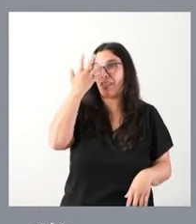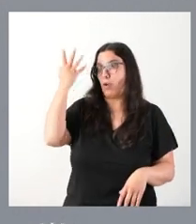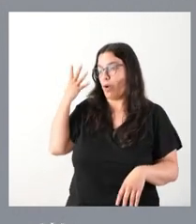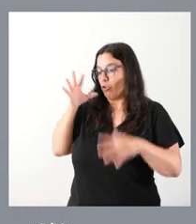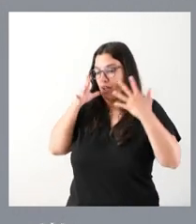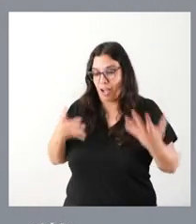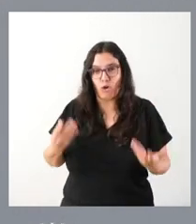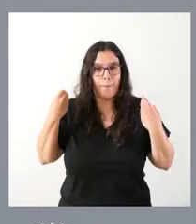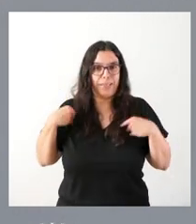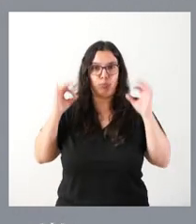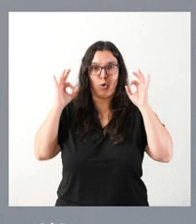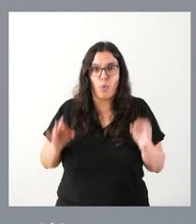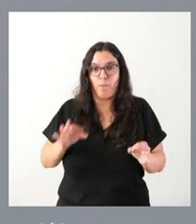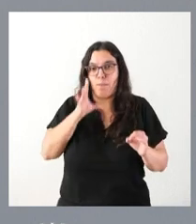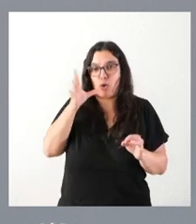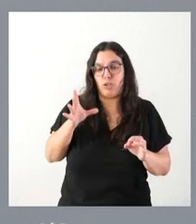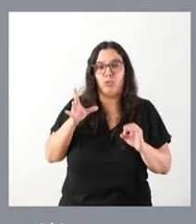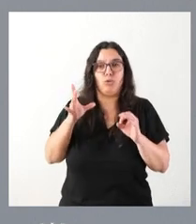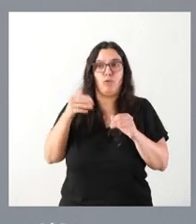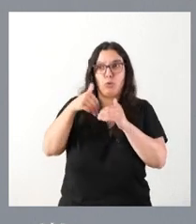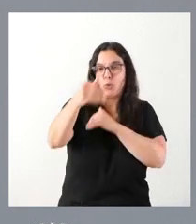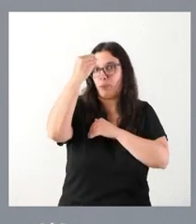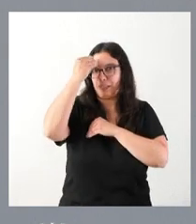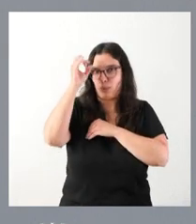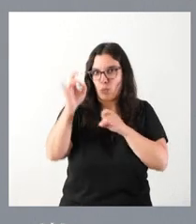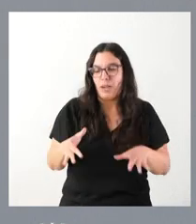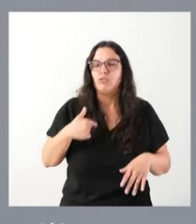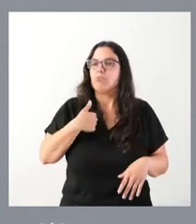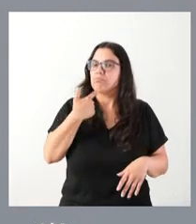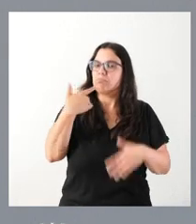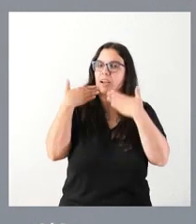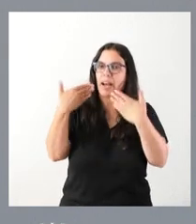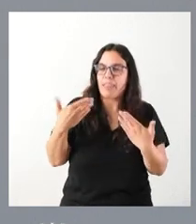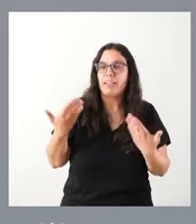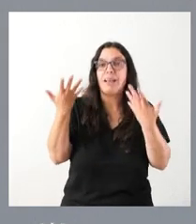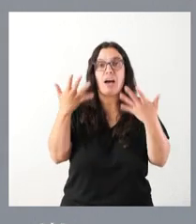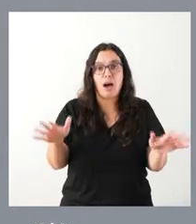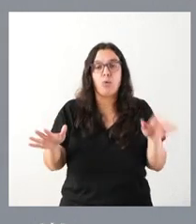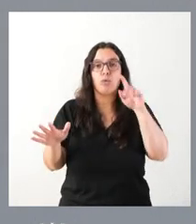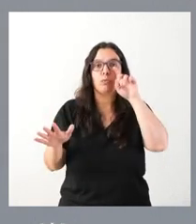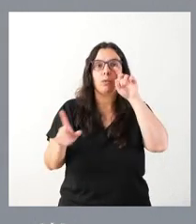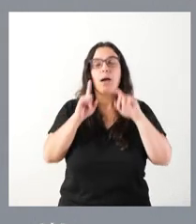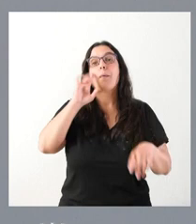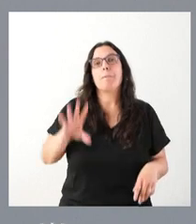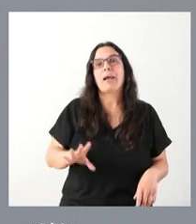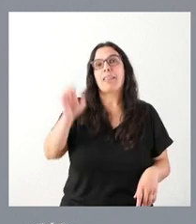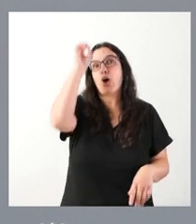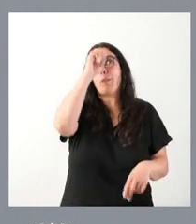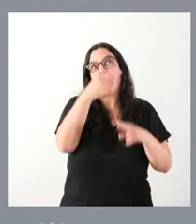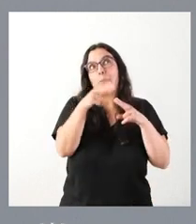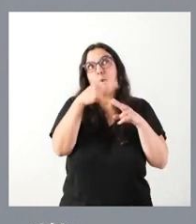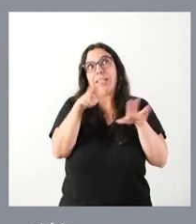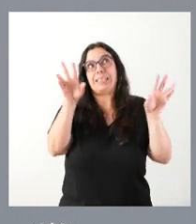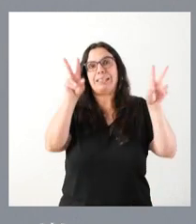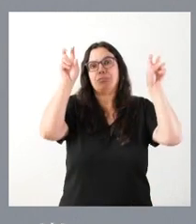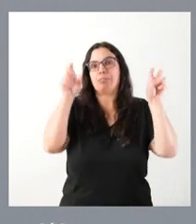piensan ahora y seguramente lo que piensen en el futuro. Yo, en todo caso, agradezco, aunque pueda parecer un poco de opinión política, pero como